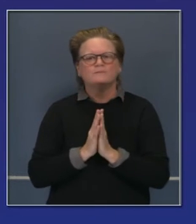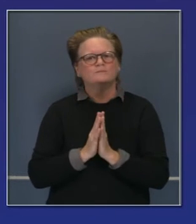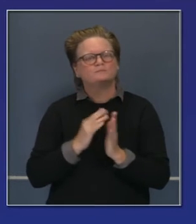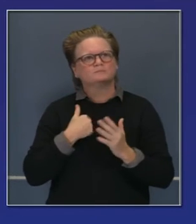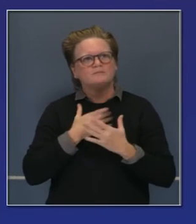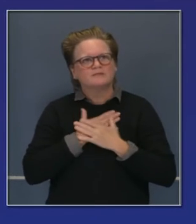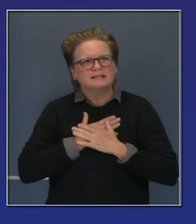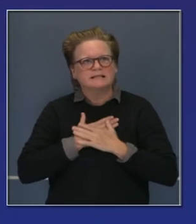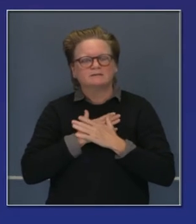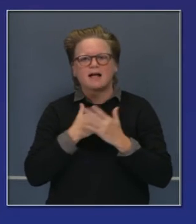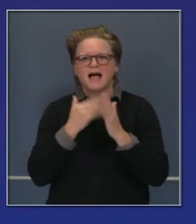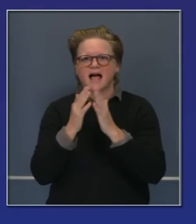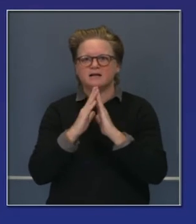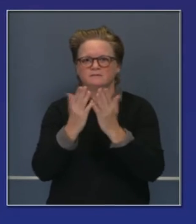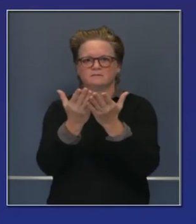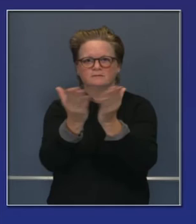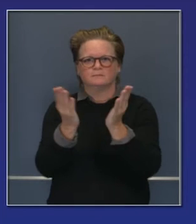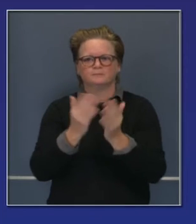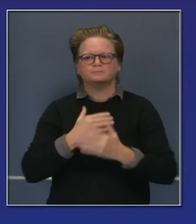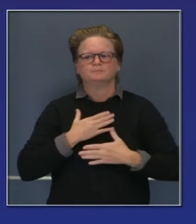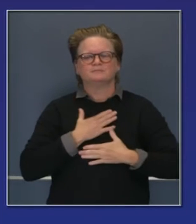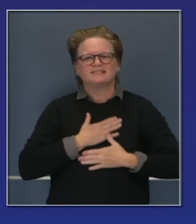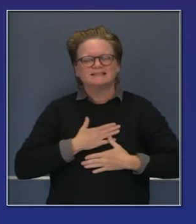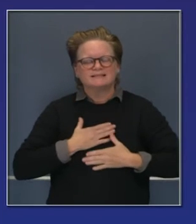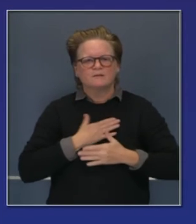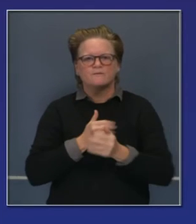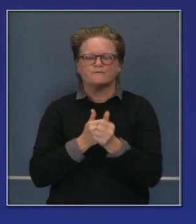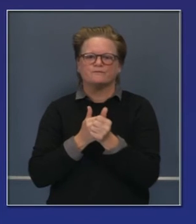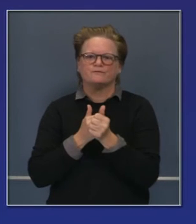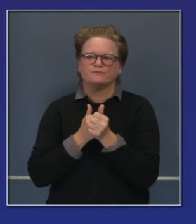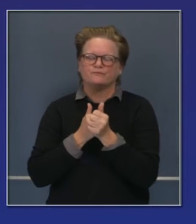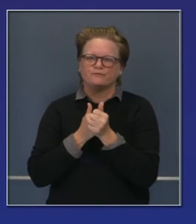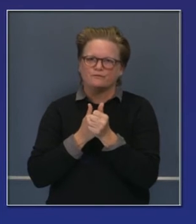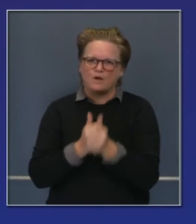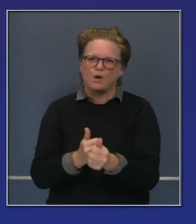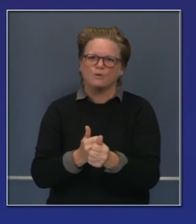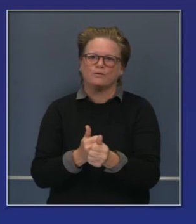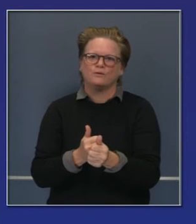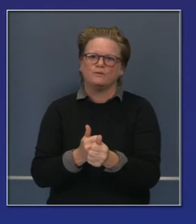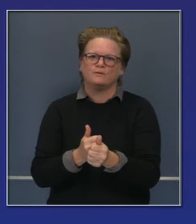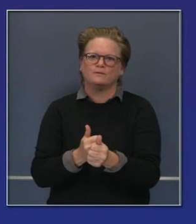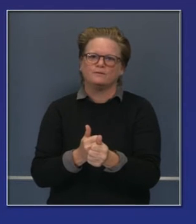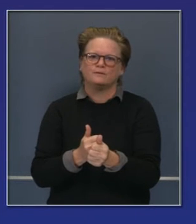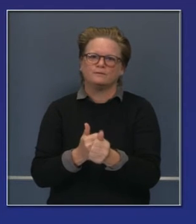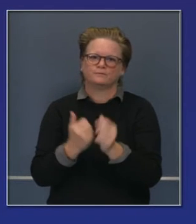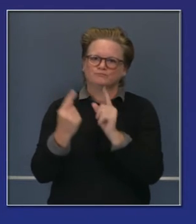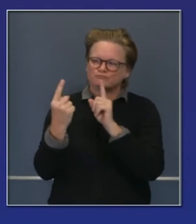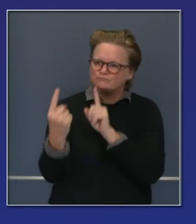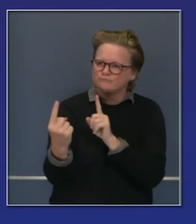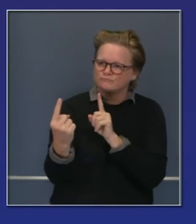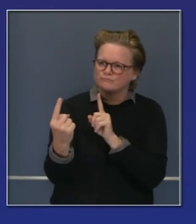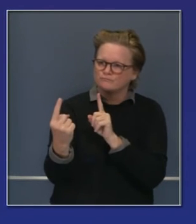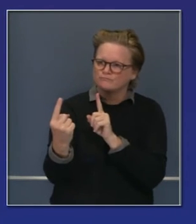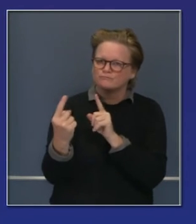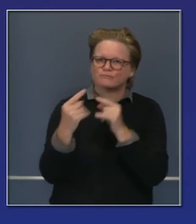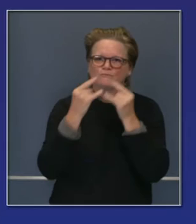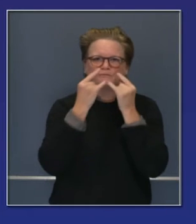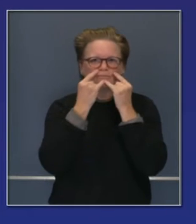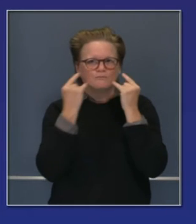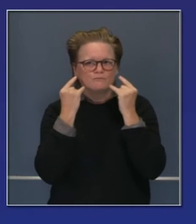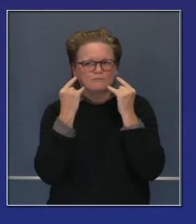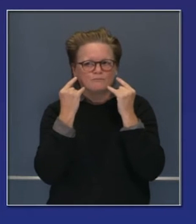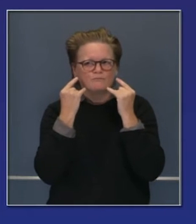que hemos logrado para mantenerse seguros a ustedes y sus seres queridos. Así que, por favor, hay que redoblar el esfuerzo